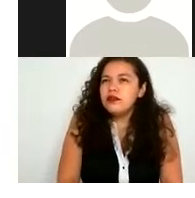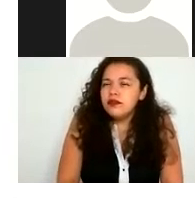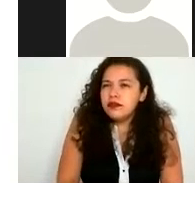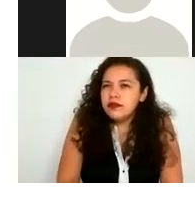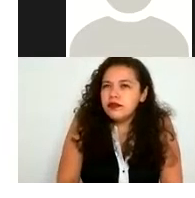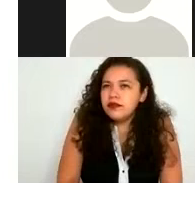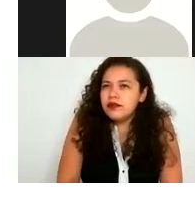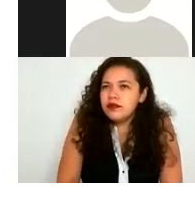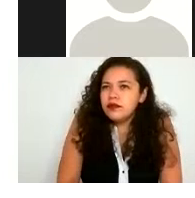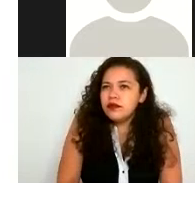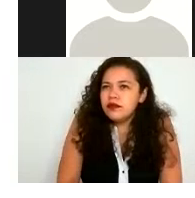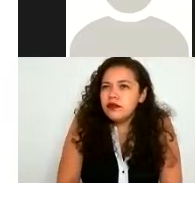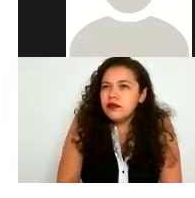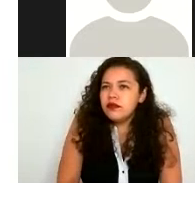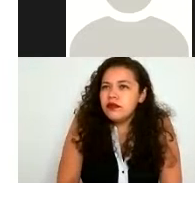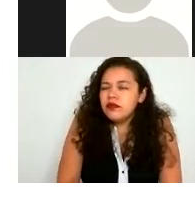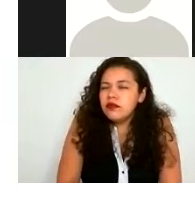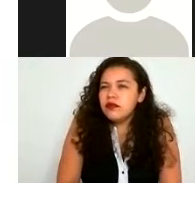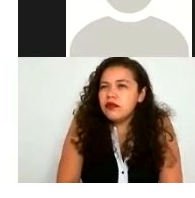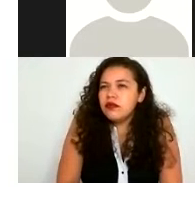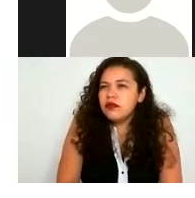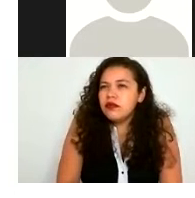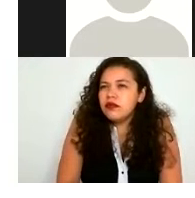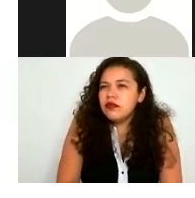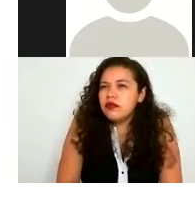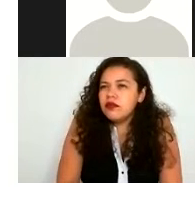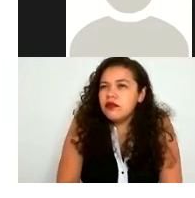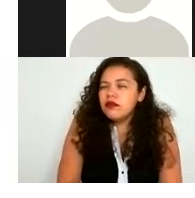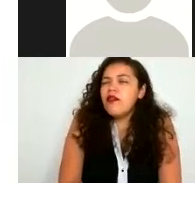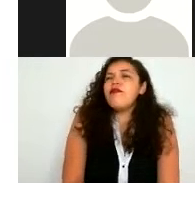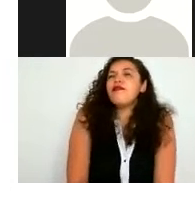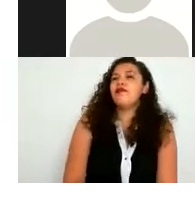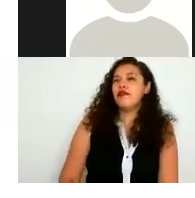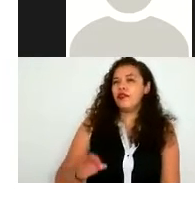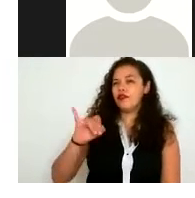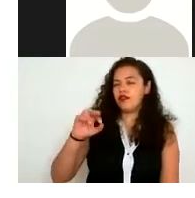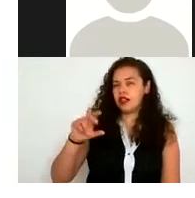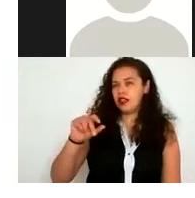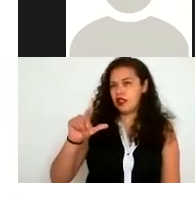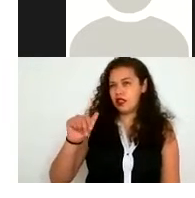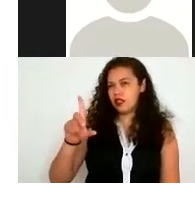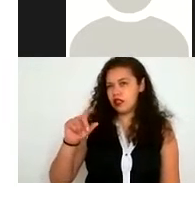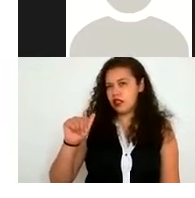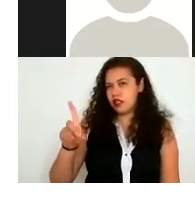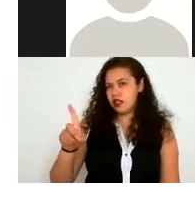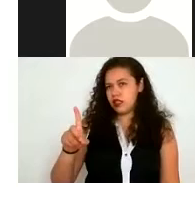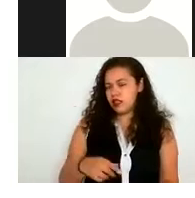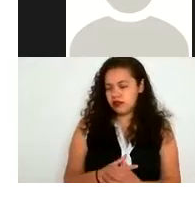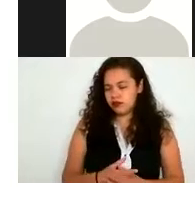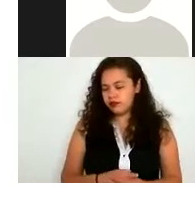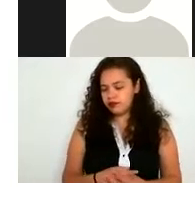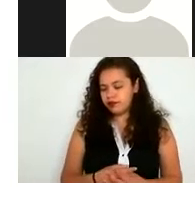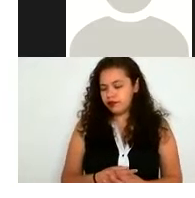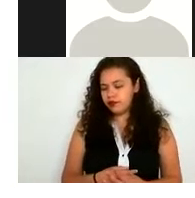uno que se llama principio de finalidad en este principio precisamente la licenciada Karen les va a comentar